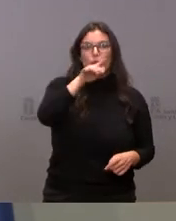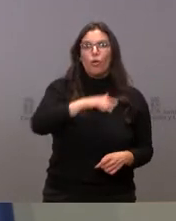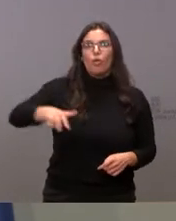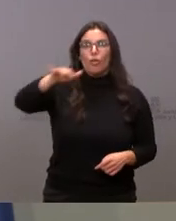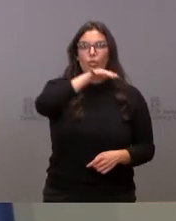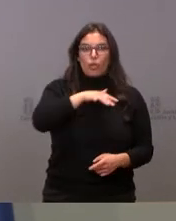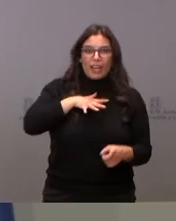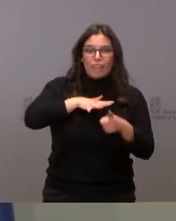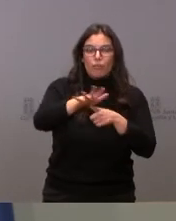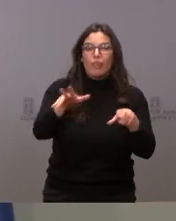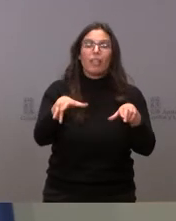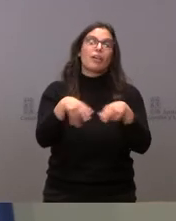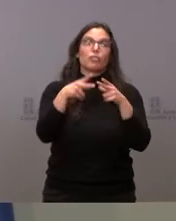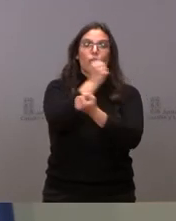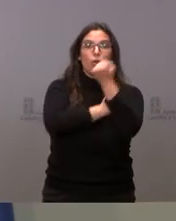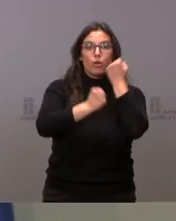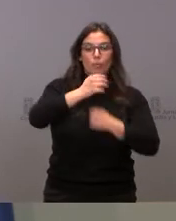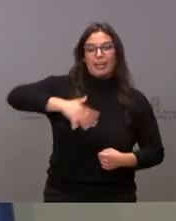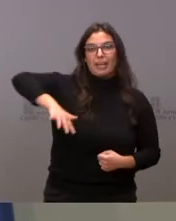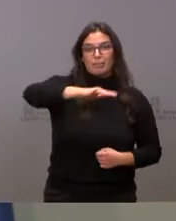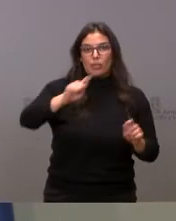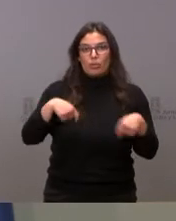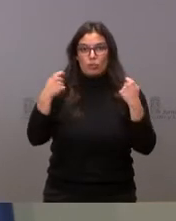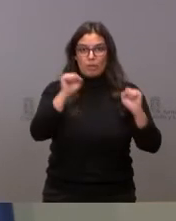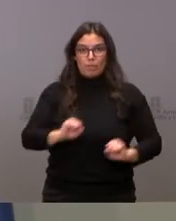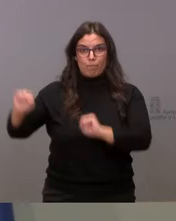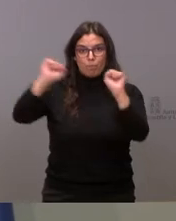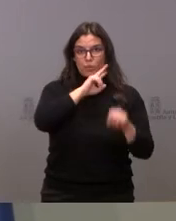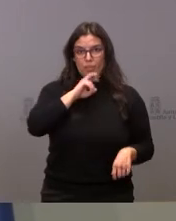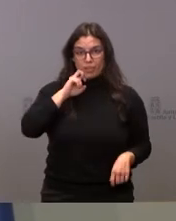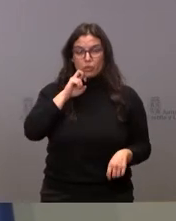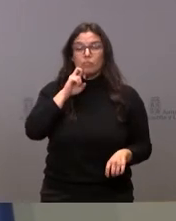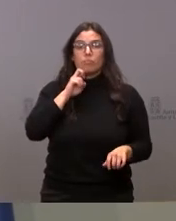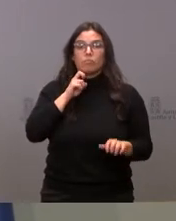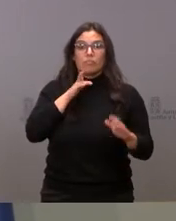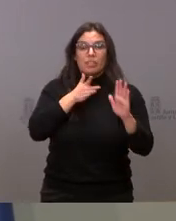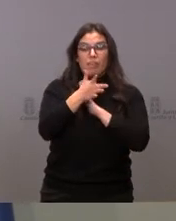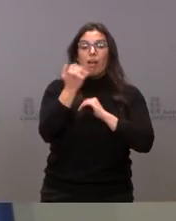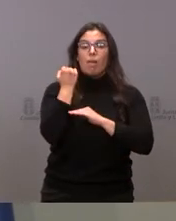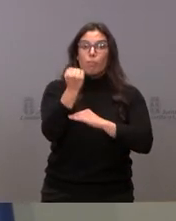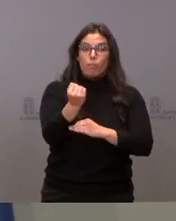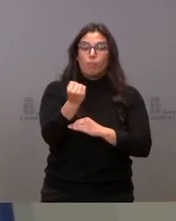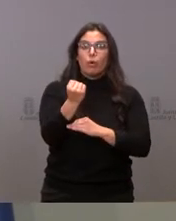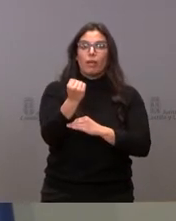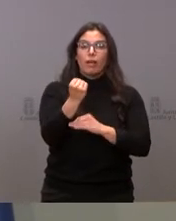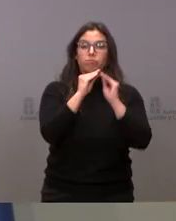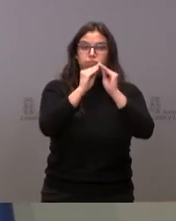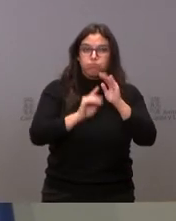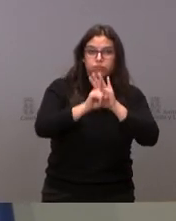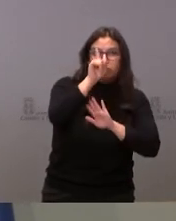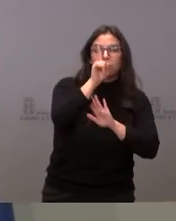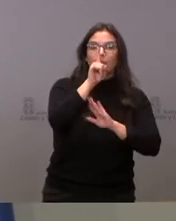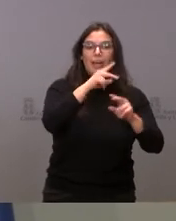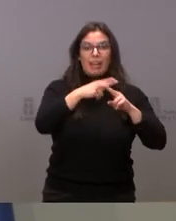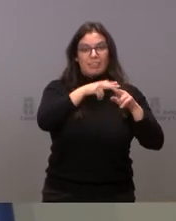de influencia socioeconómica de nuestros espacios naturales protegidos. Se trata de apoyar el desarrollo y la actividad